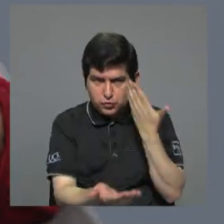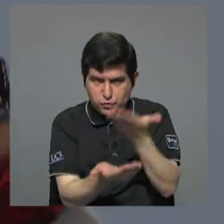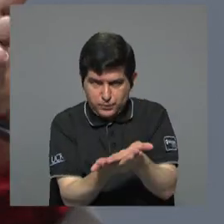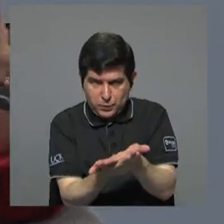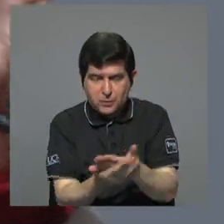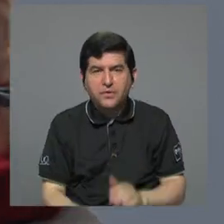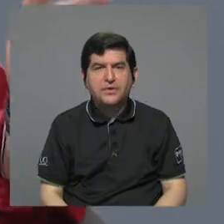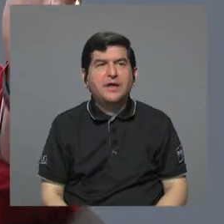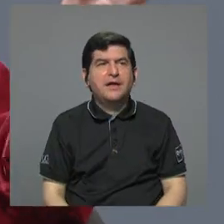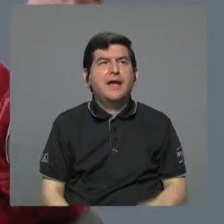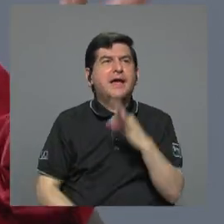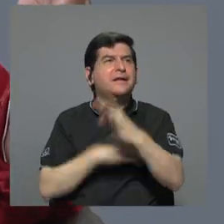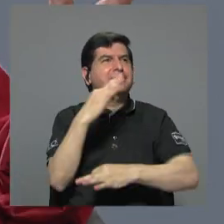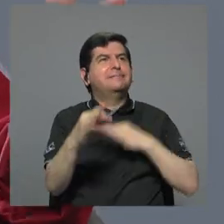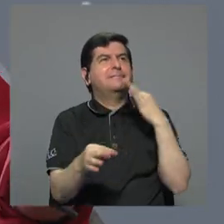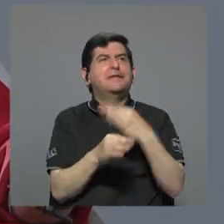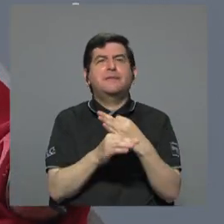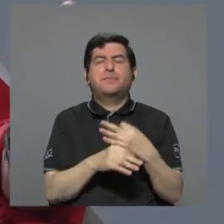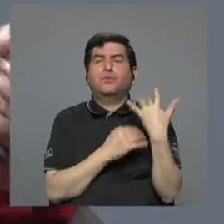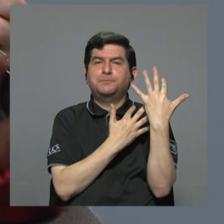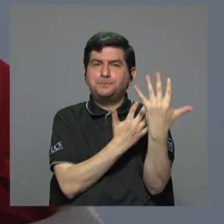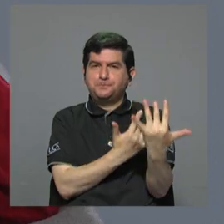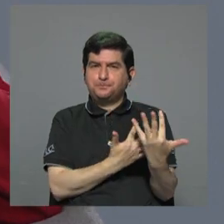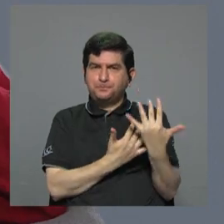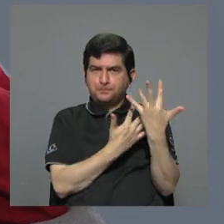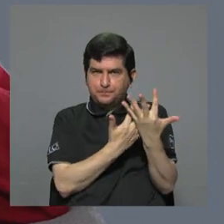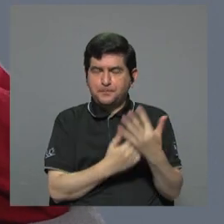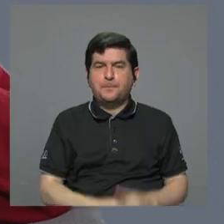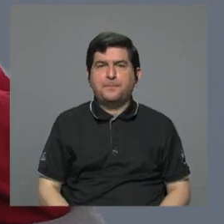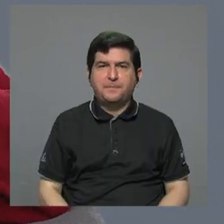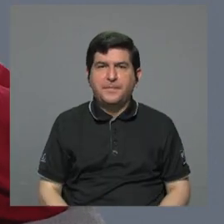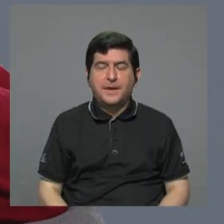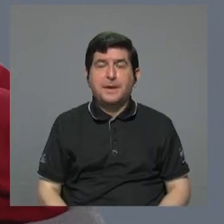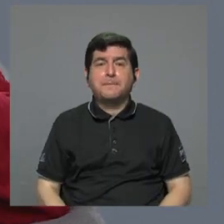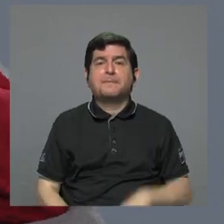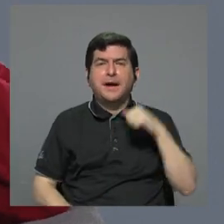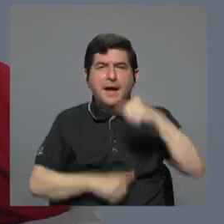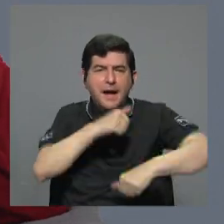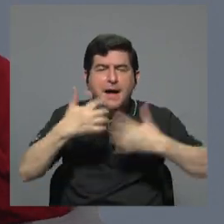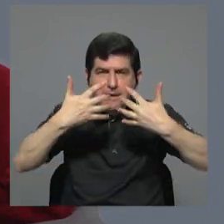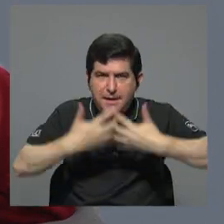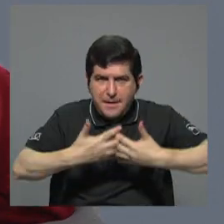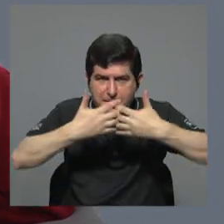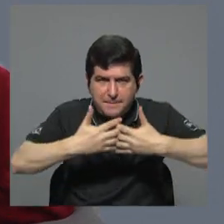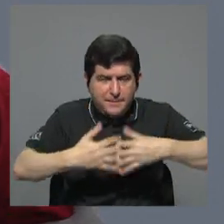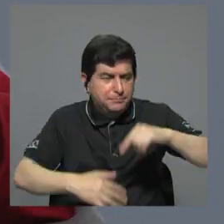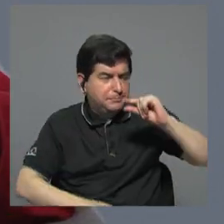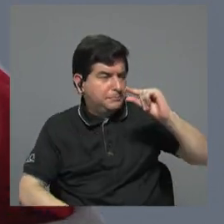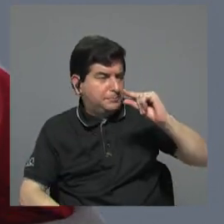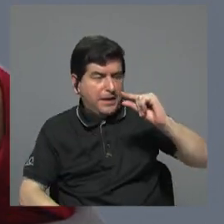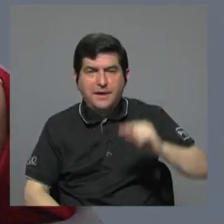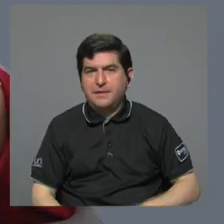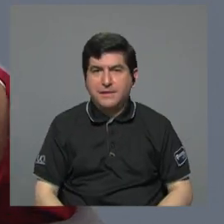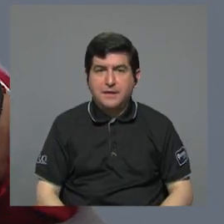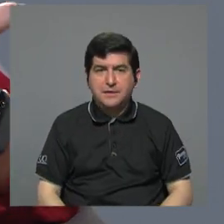como una especie de moratoria para los emprendimientos, para las empresas pequeñas o empresas más grandes